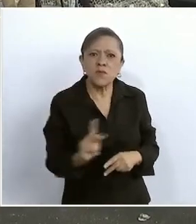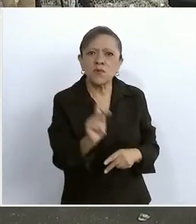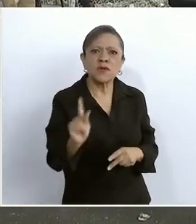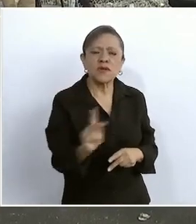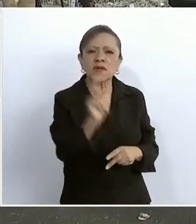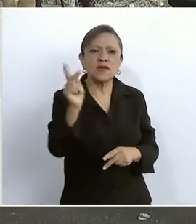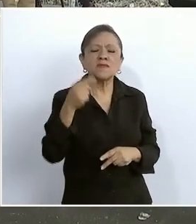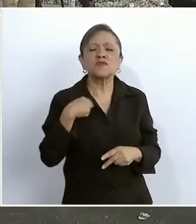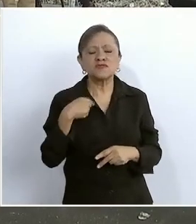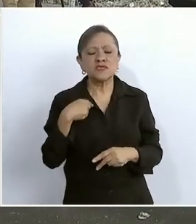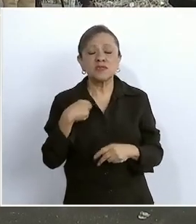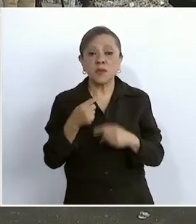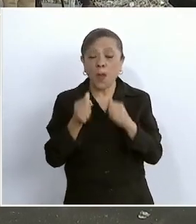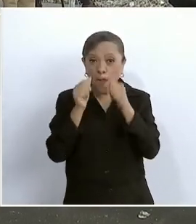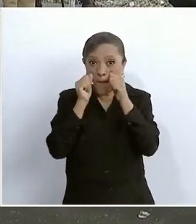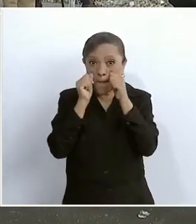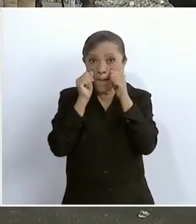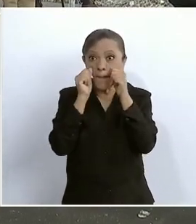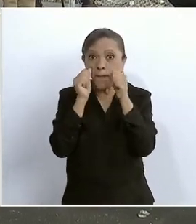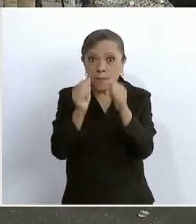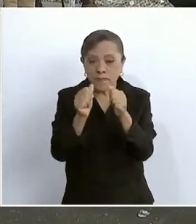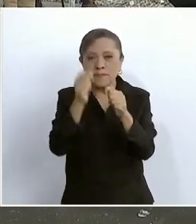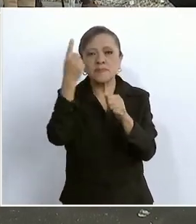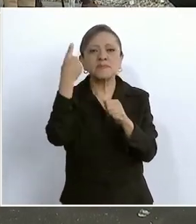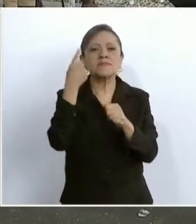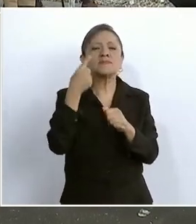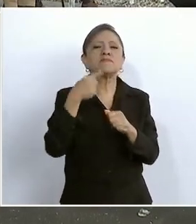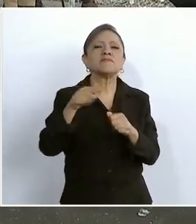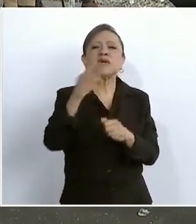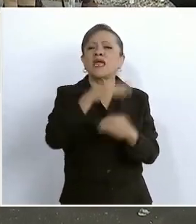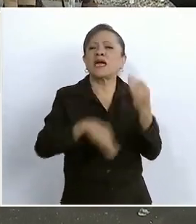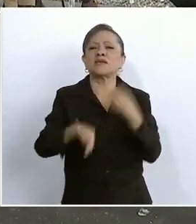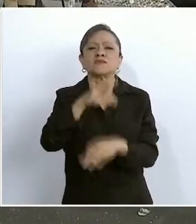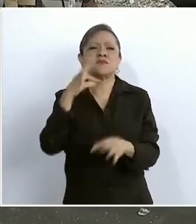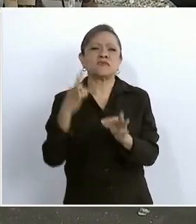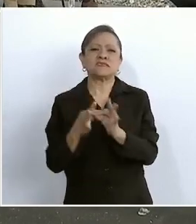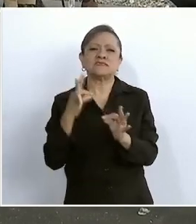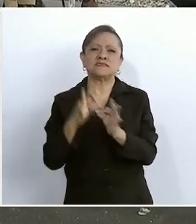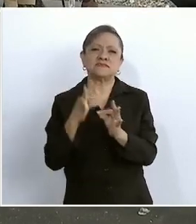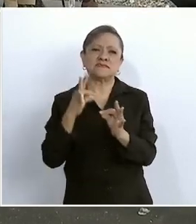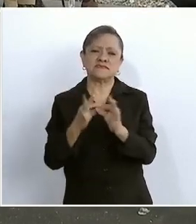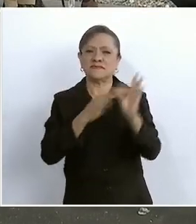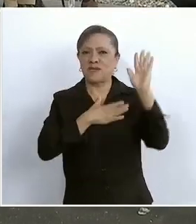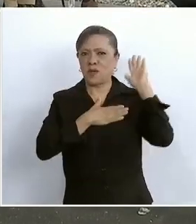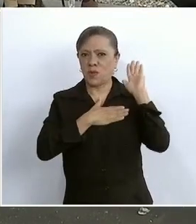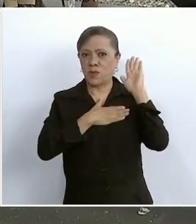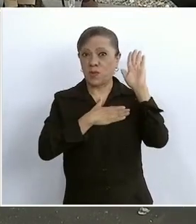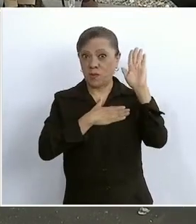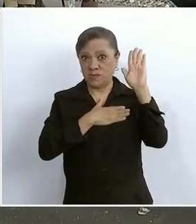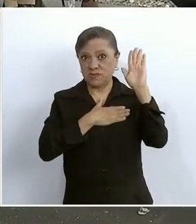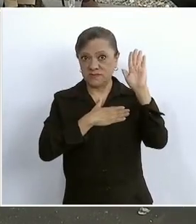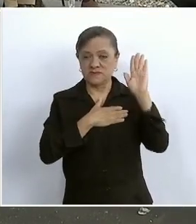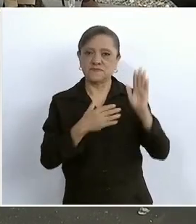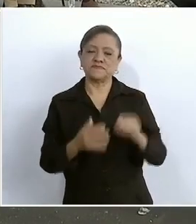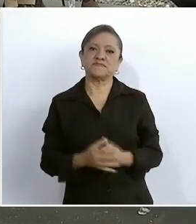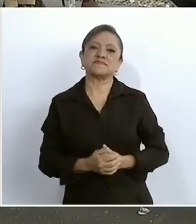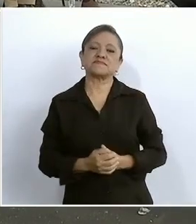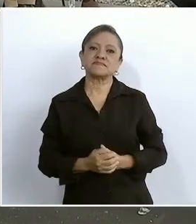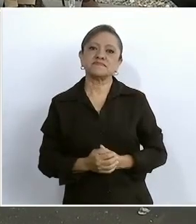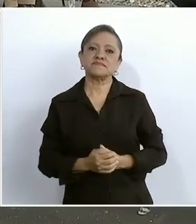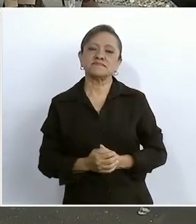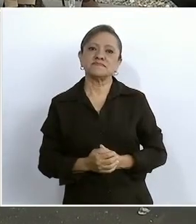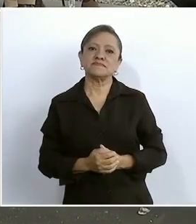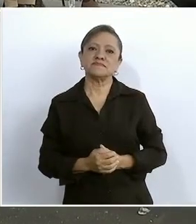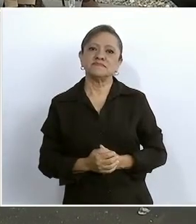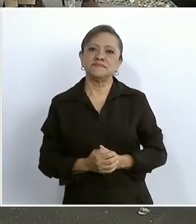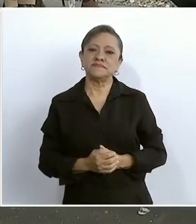estar pendiente para que se cumplan todos los compromisos. Y decirles